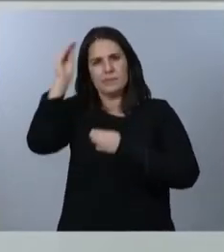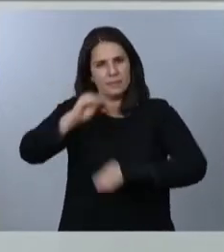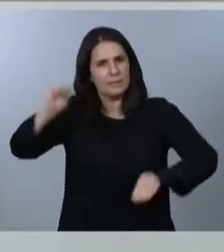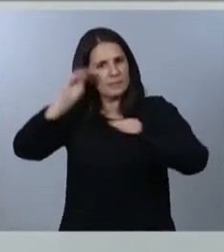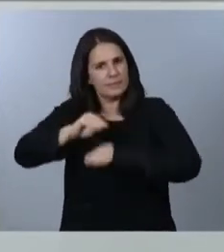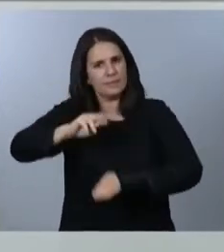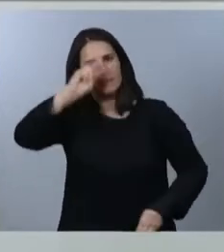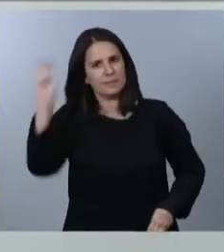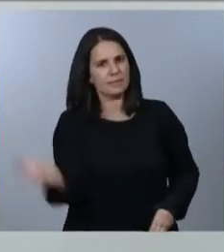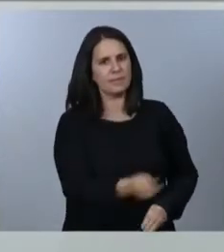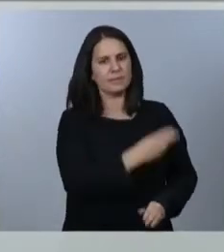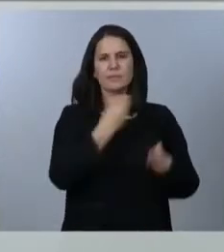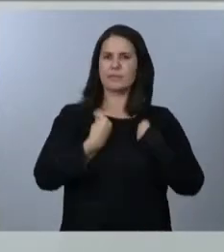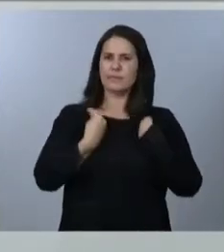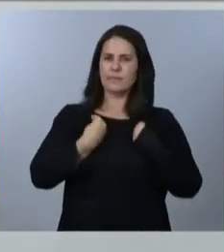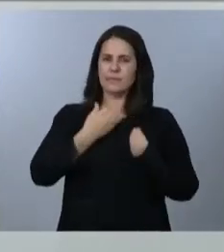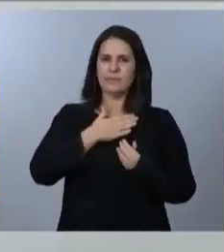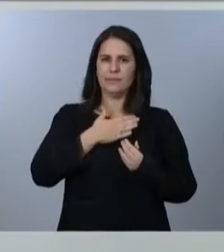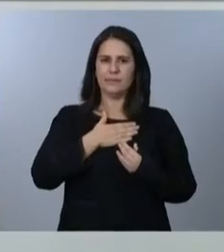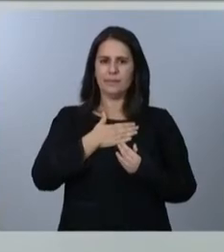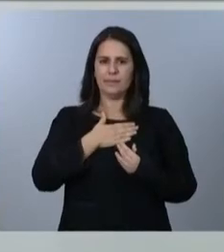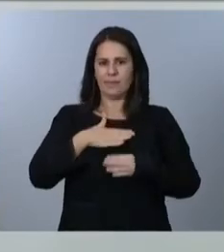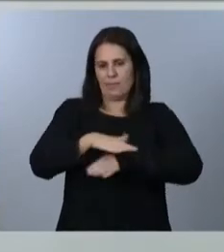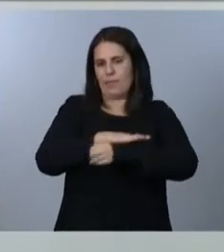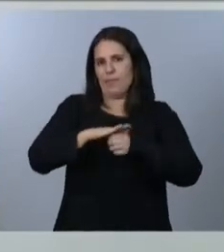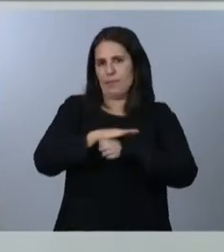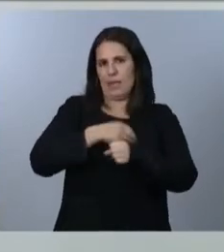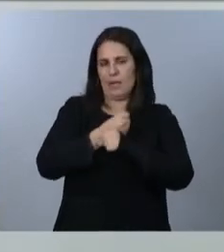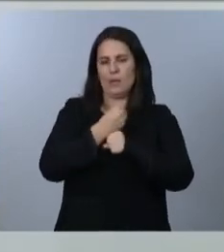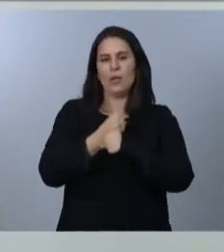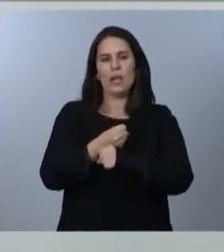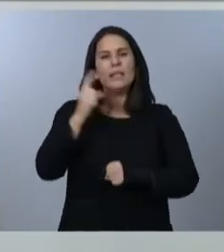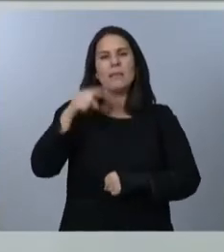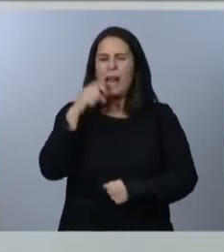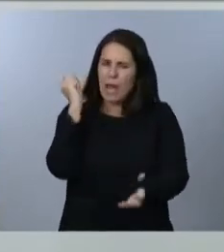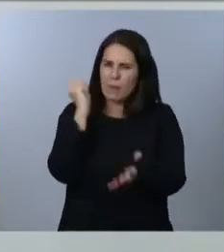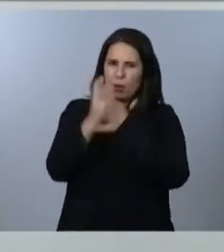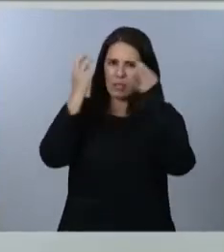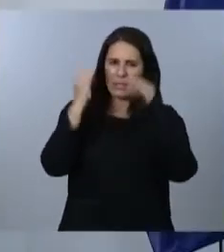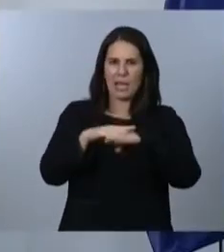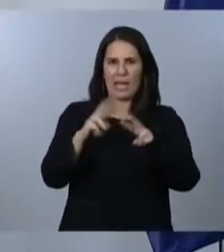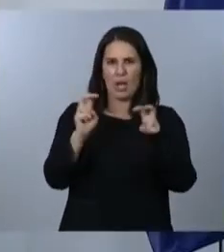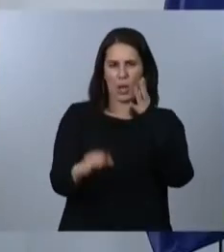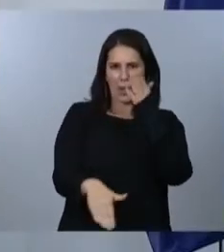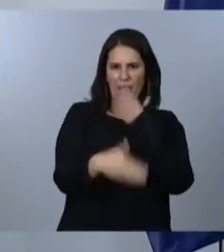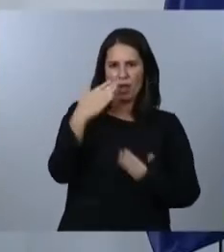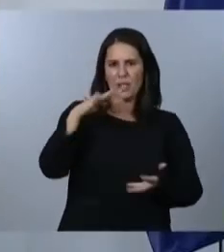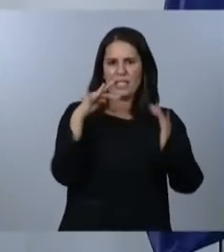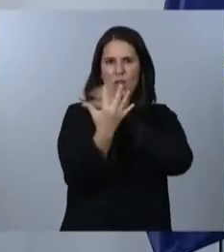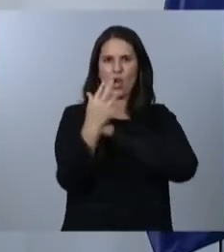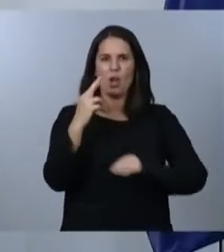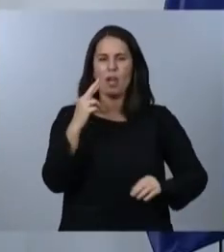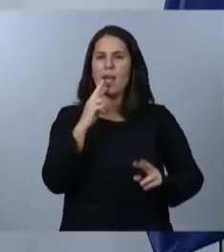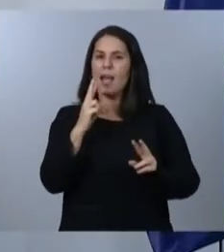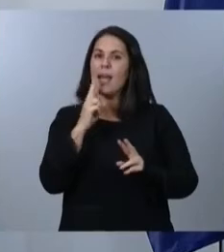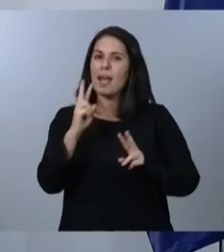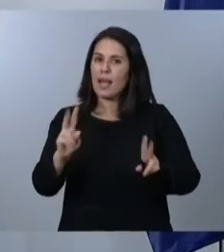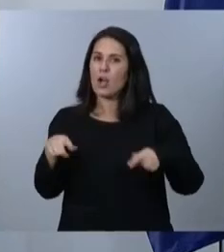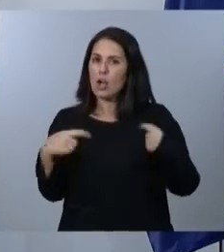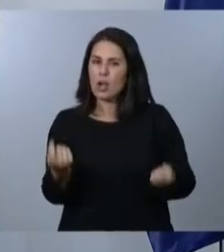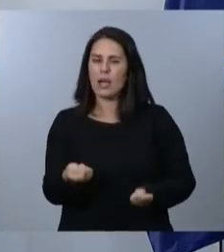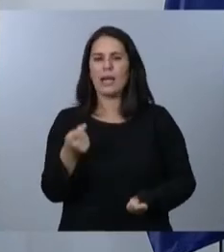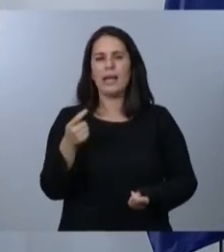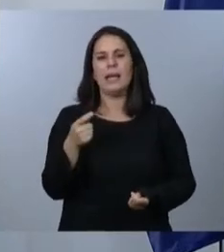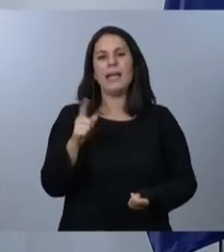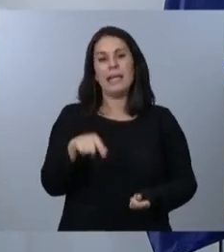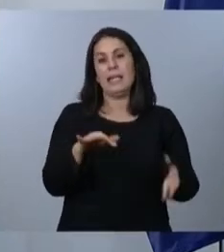nuestro ámbito laboral y una apuesta decidida por la innovación, la transición ecológica y la transformación digital. Y,